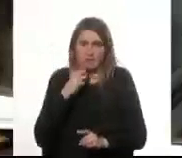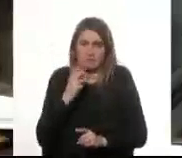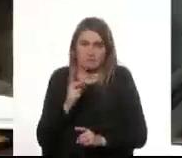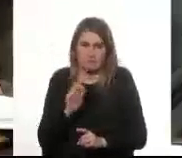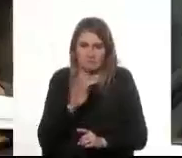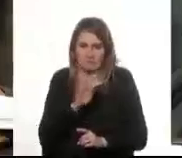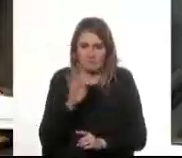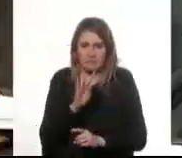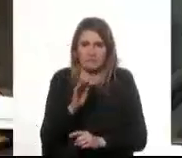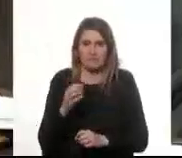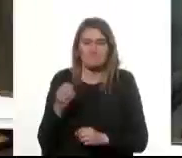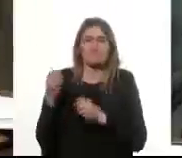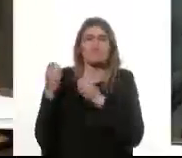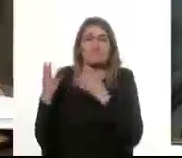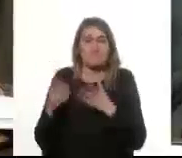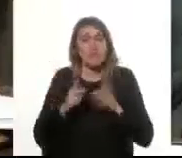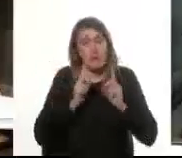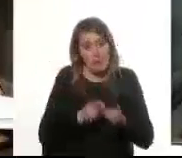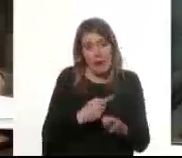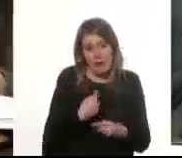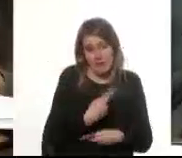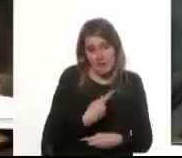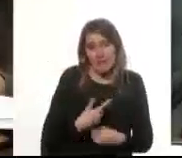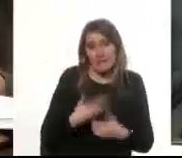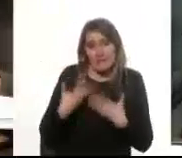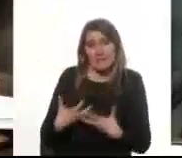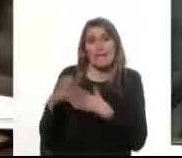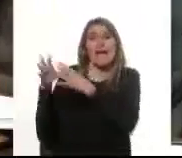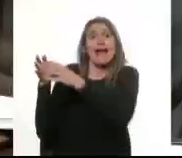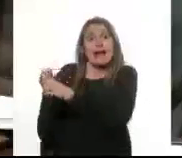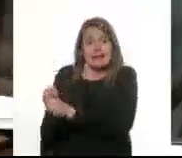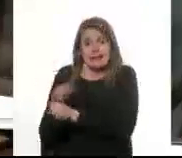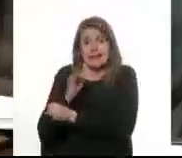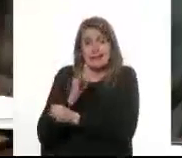¿Por qué la pechugamos con la ilusión de tener